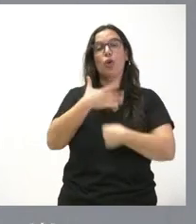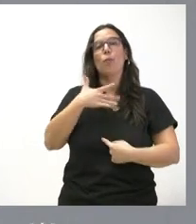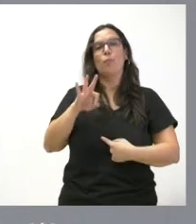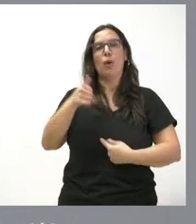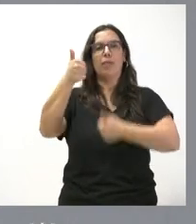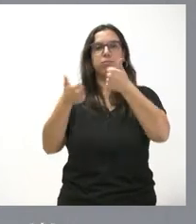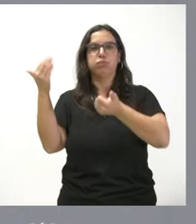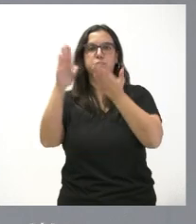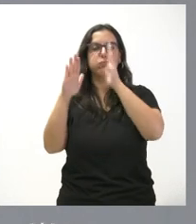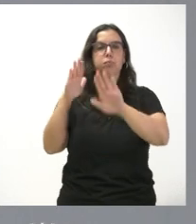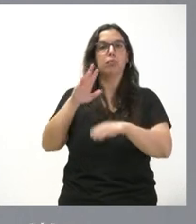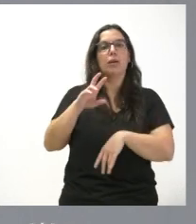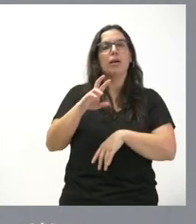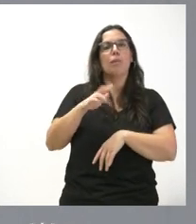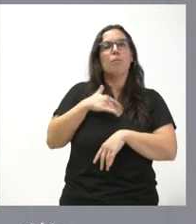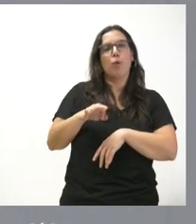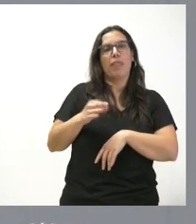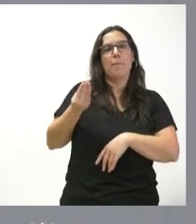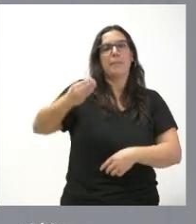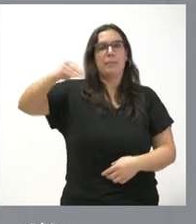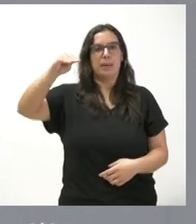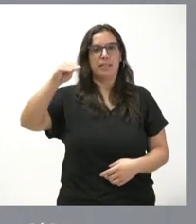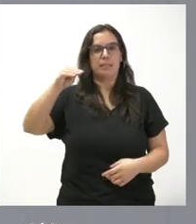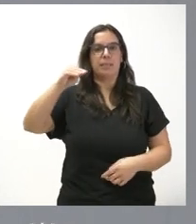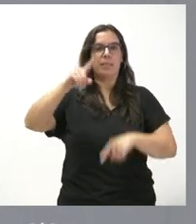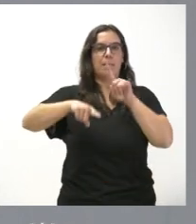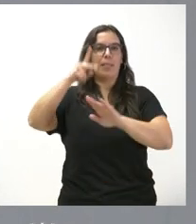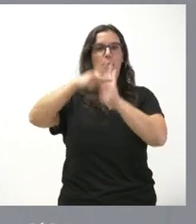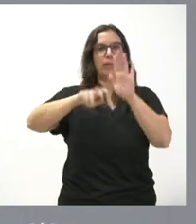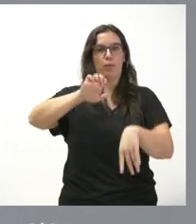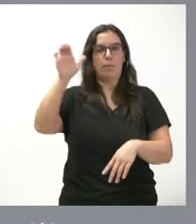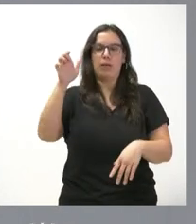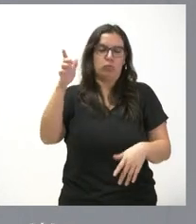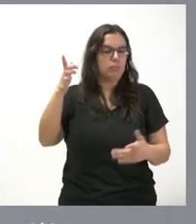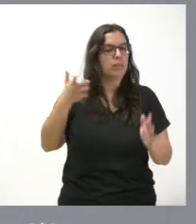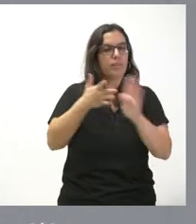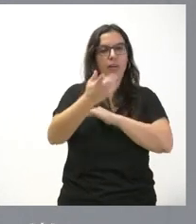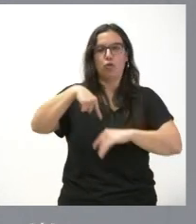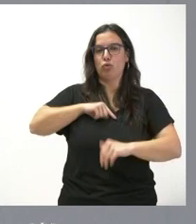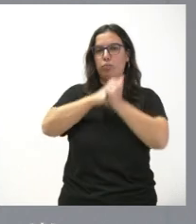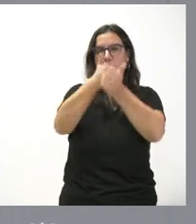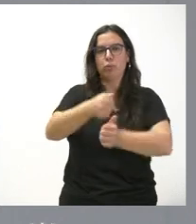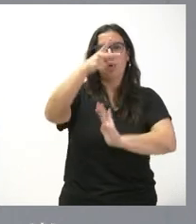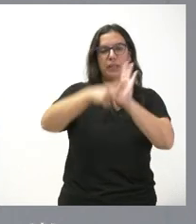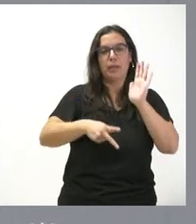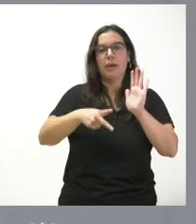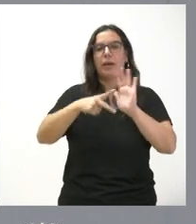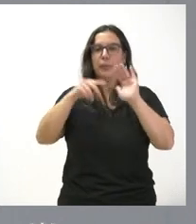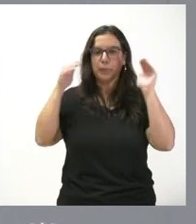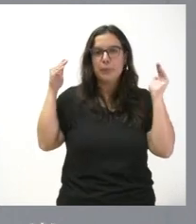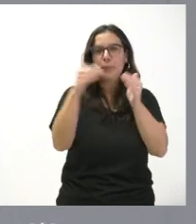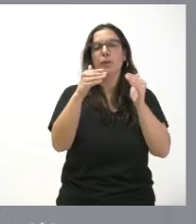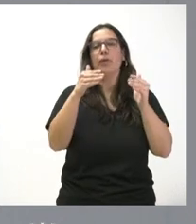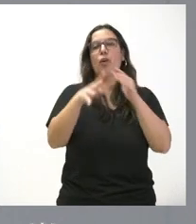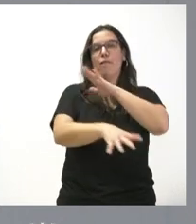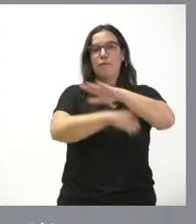algún tipo de posibilidades adicionales en función de esta normativa europea por tanto seguimos en la normativa europea y concentramos estos fondos y ese es nuestro deseo